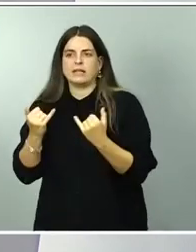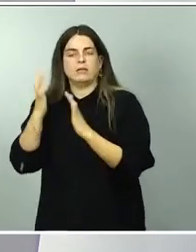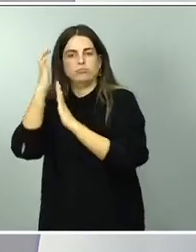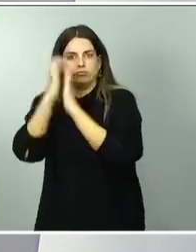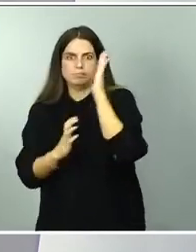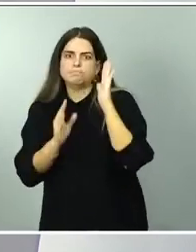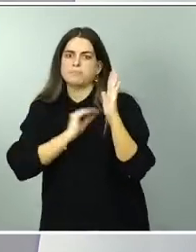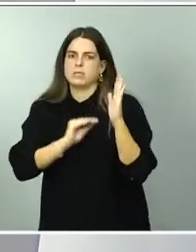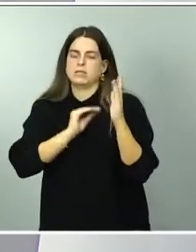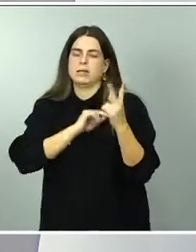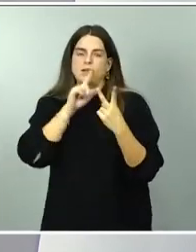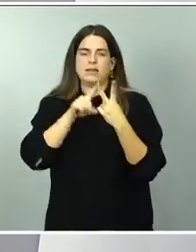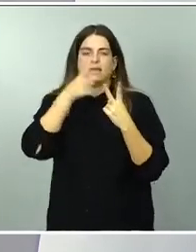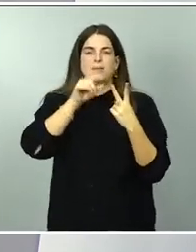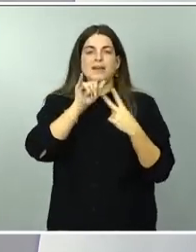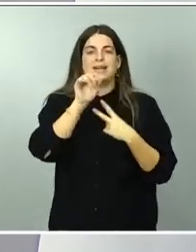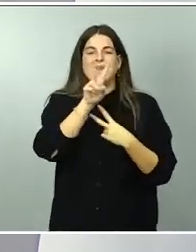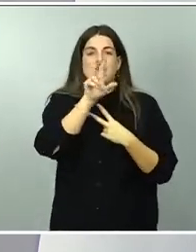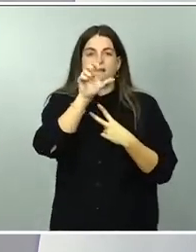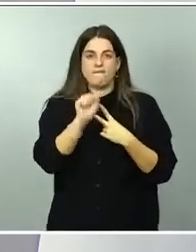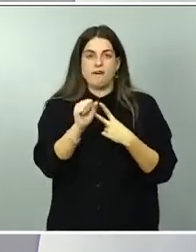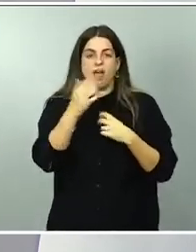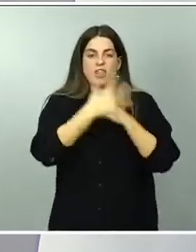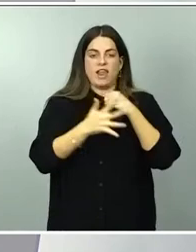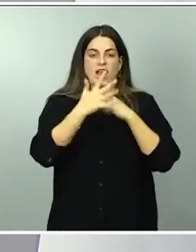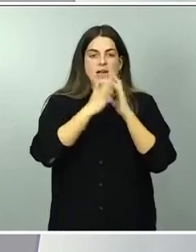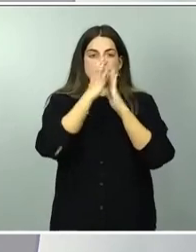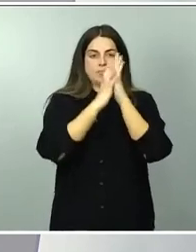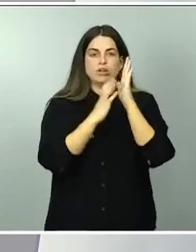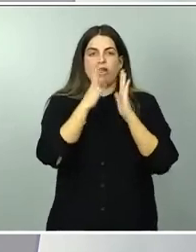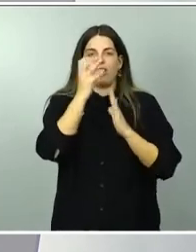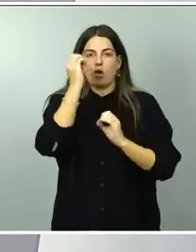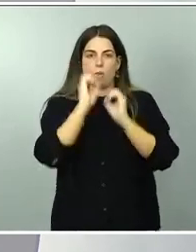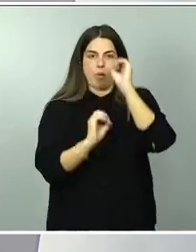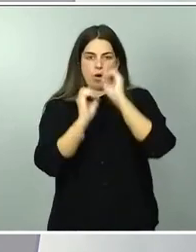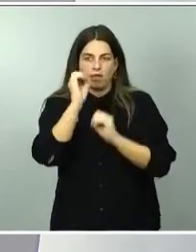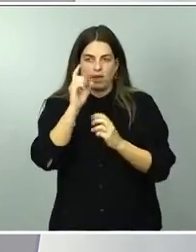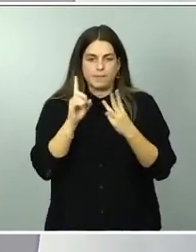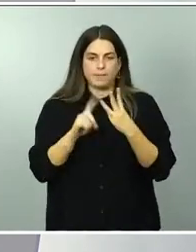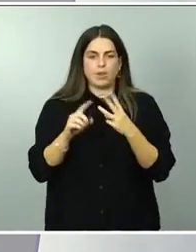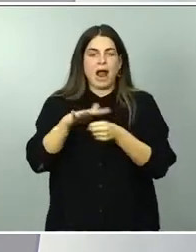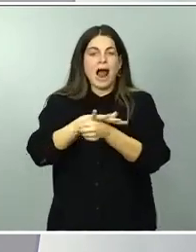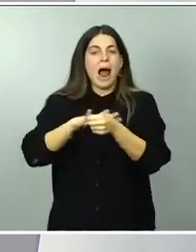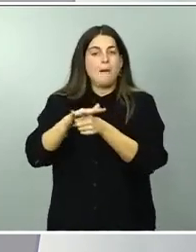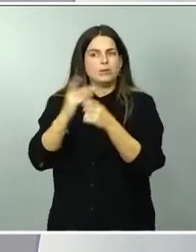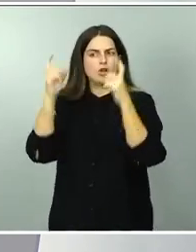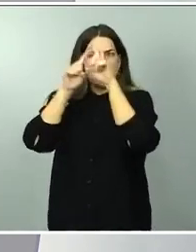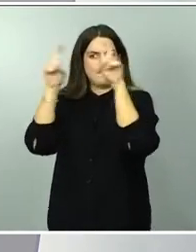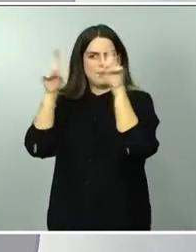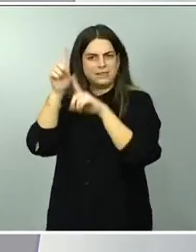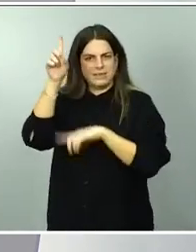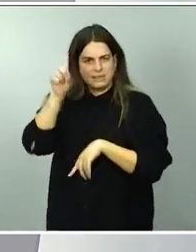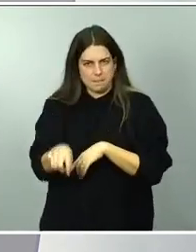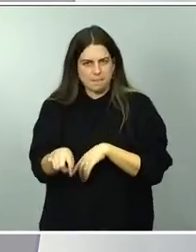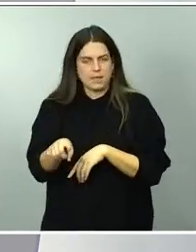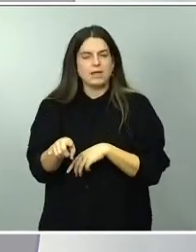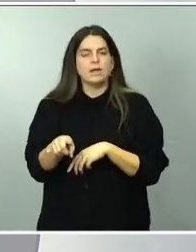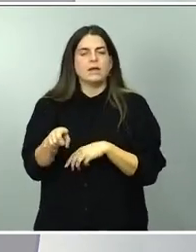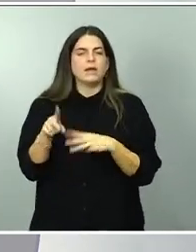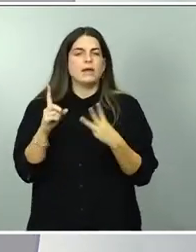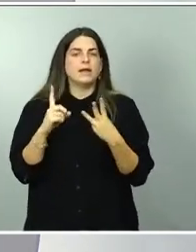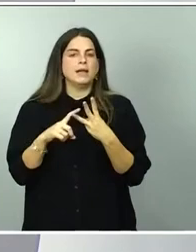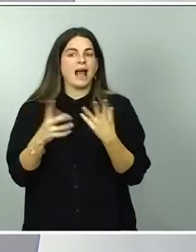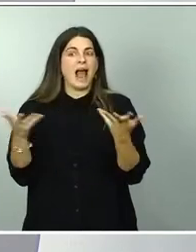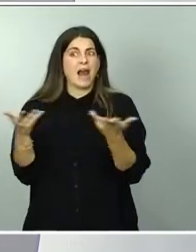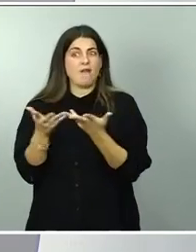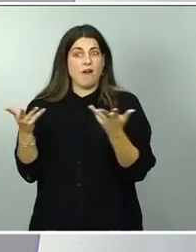bajado el IVA del gas al 5%. En el hábito de las empresas también hemos reducido el gravamen de sociedades